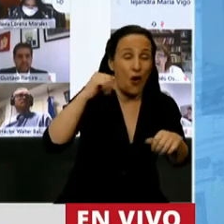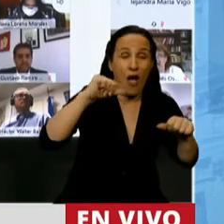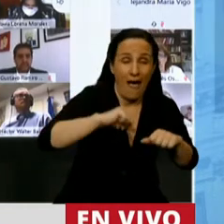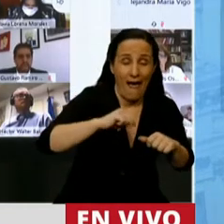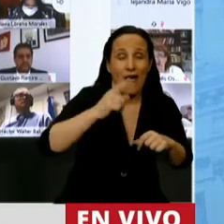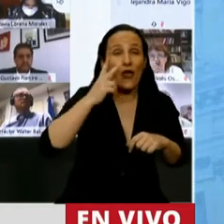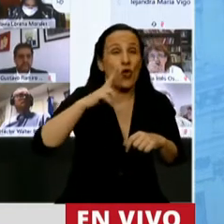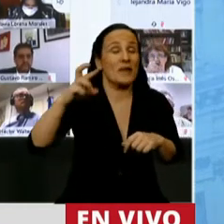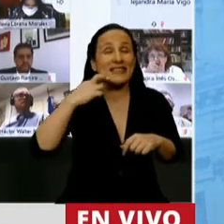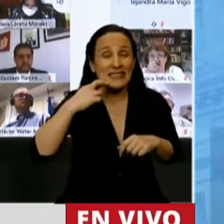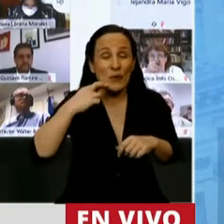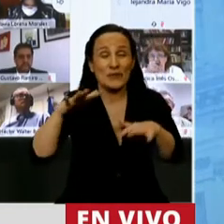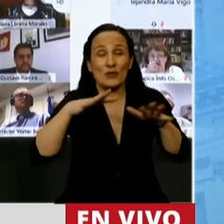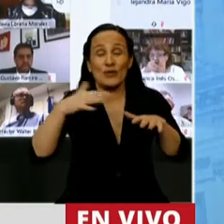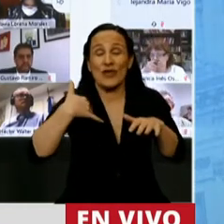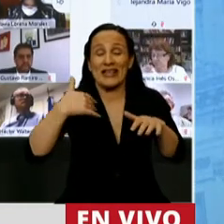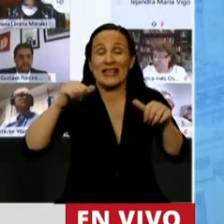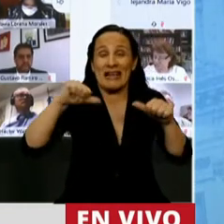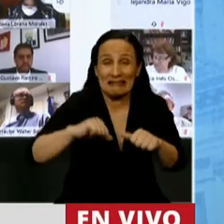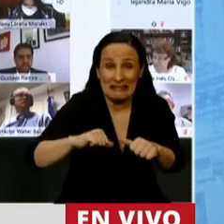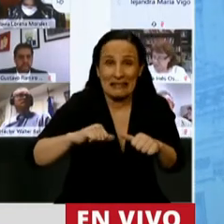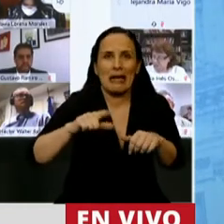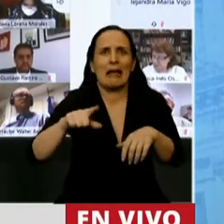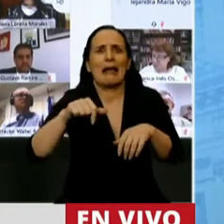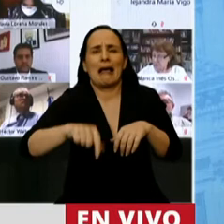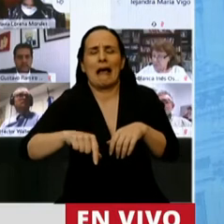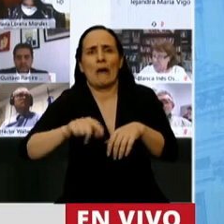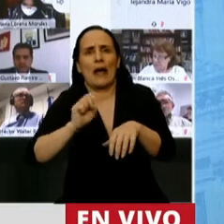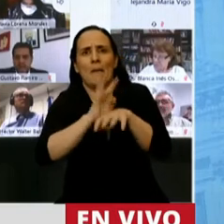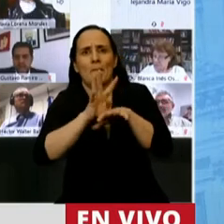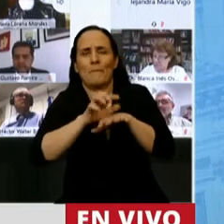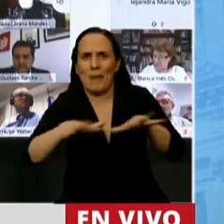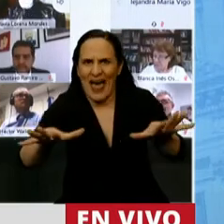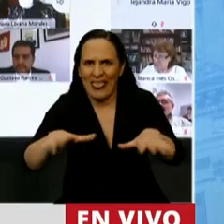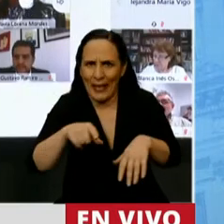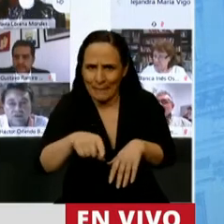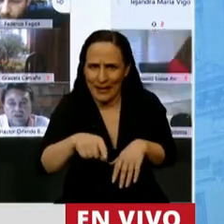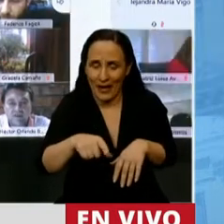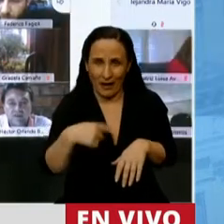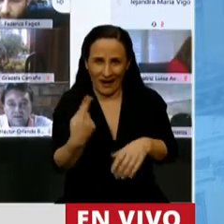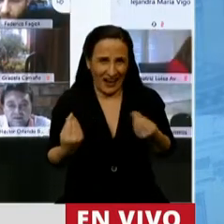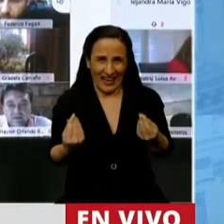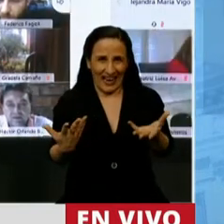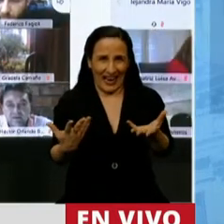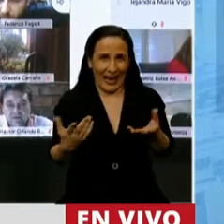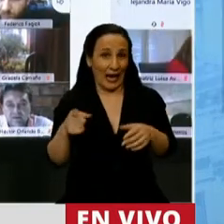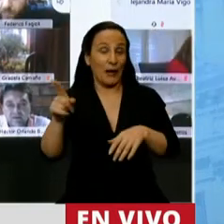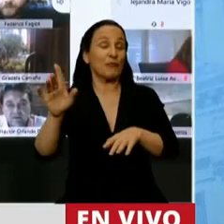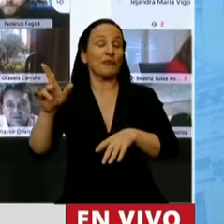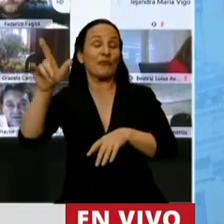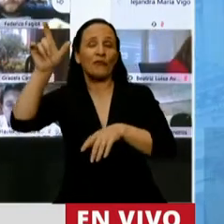en 2019, el impacto de la pandemia, ¿qué hubiéramos tenido que hacer de acuerdo a esos